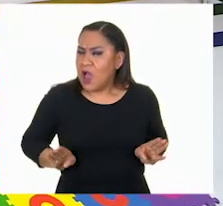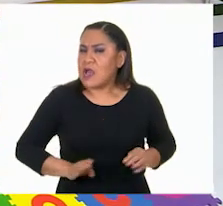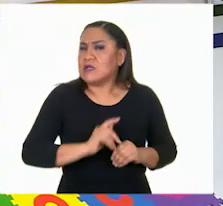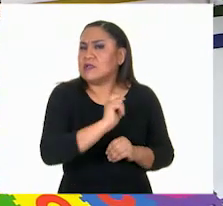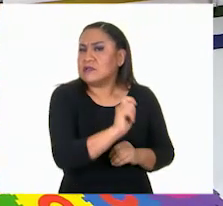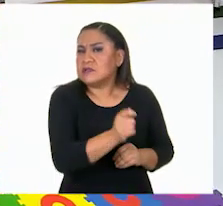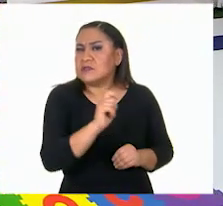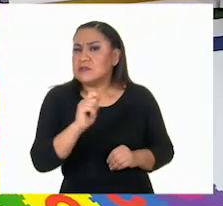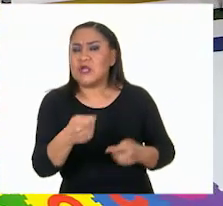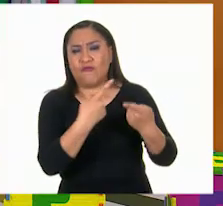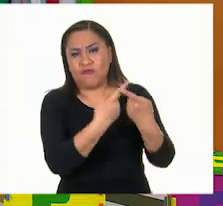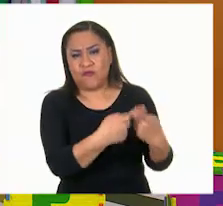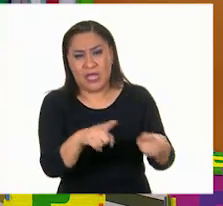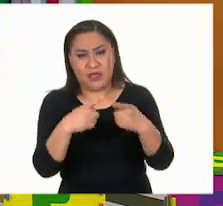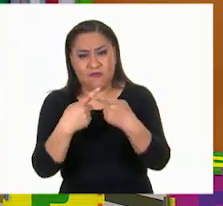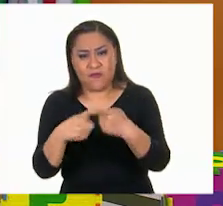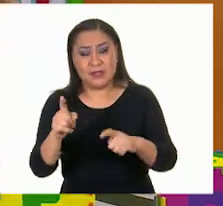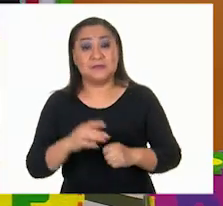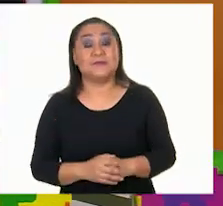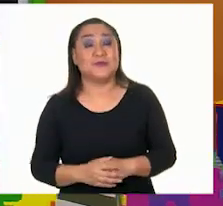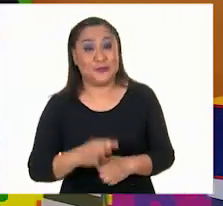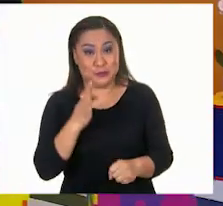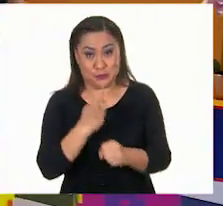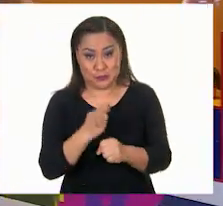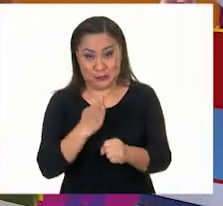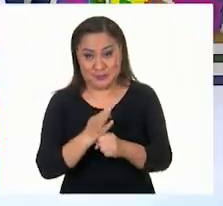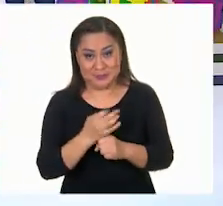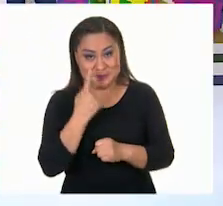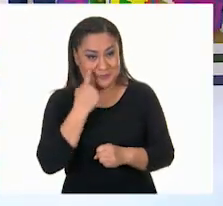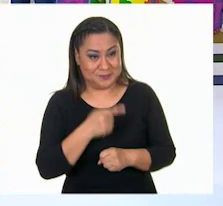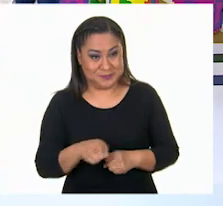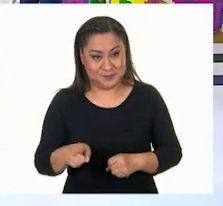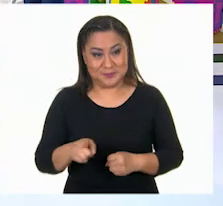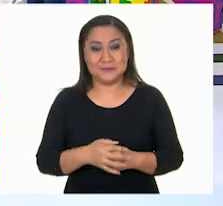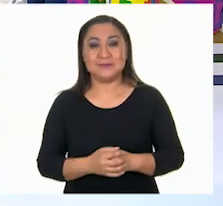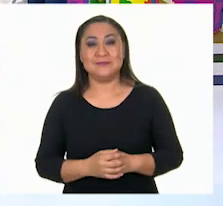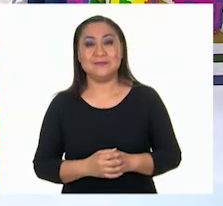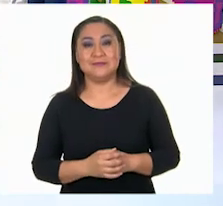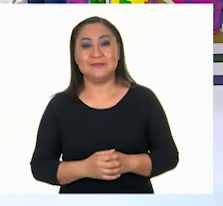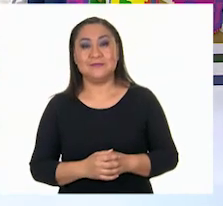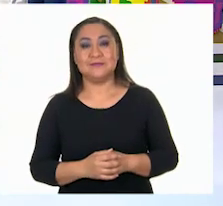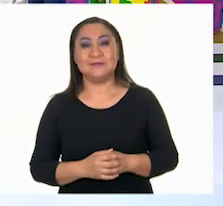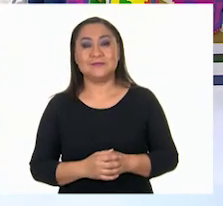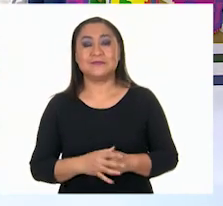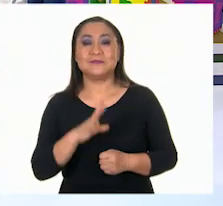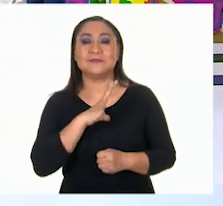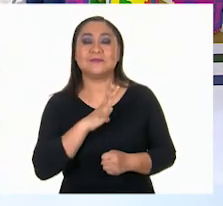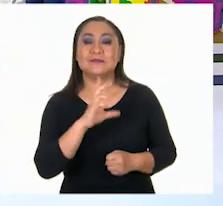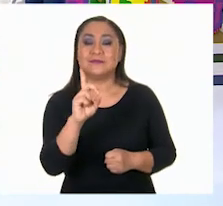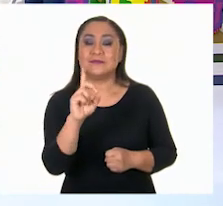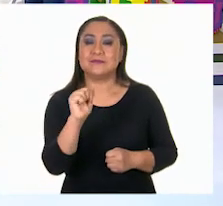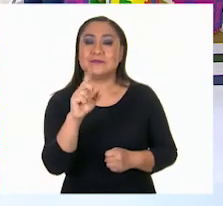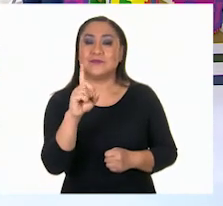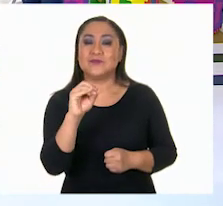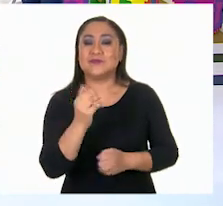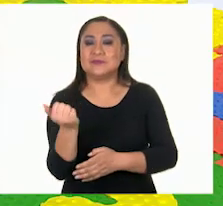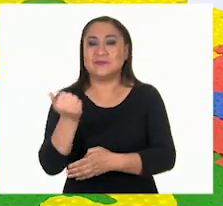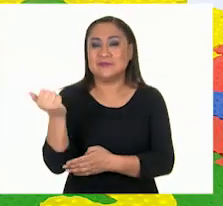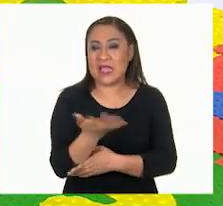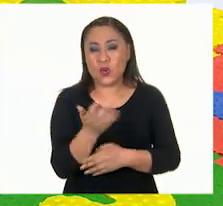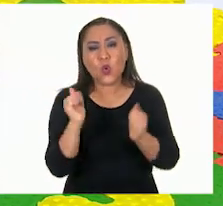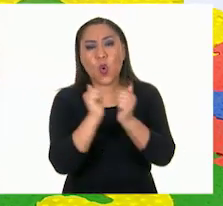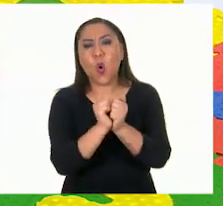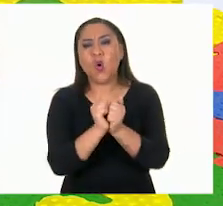estas pirámides. Muy bien. Por eso aquí tenemos en el tapete este dado con diferentes figuras geométricas.